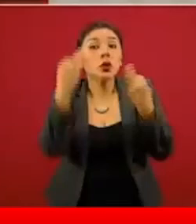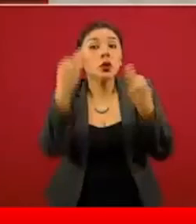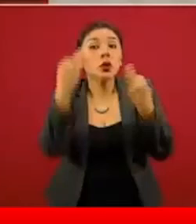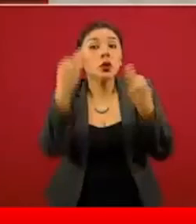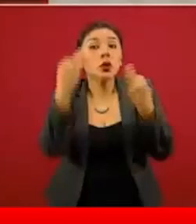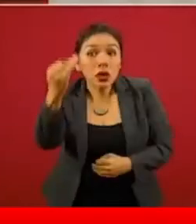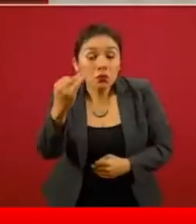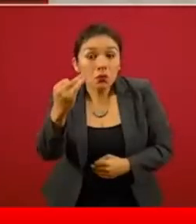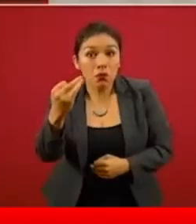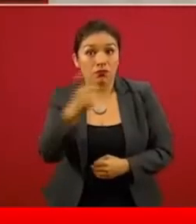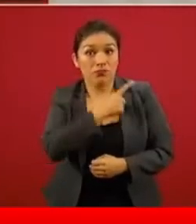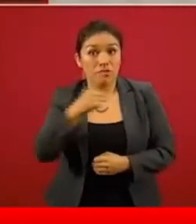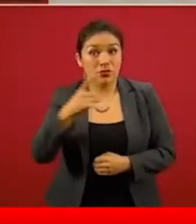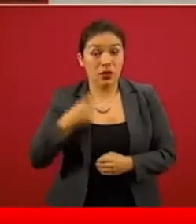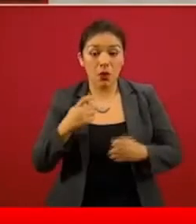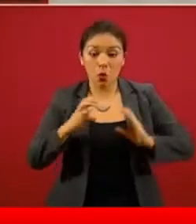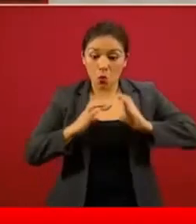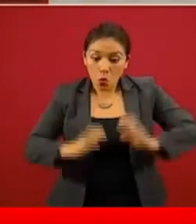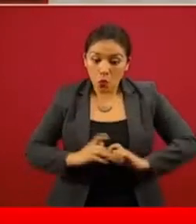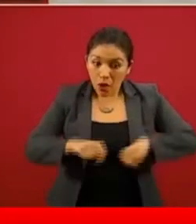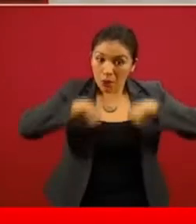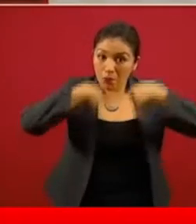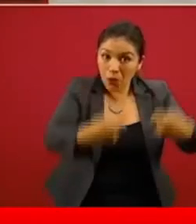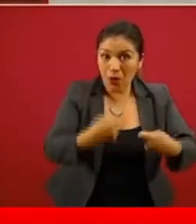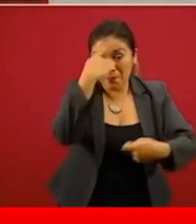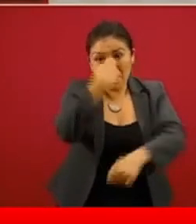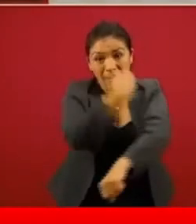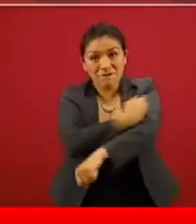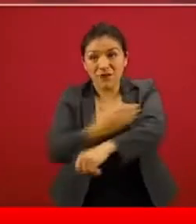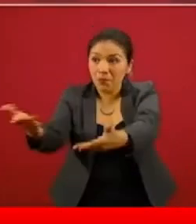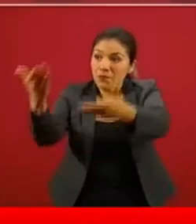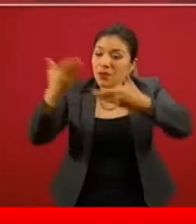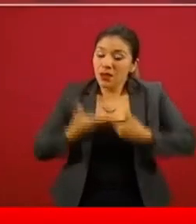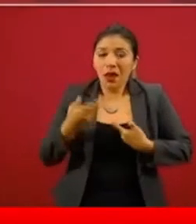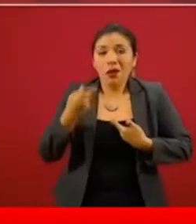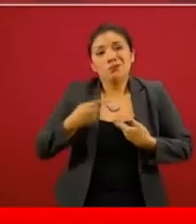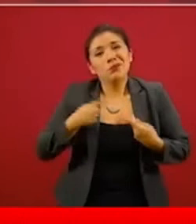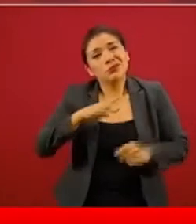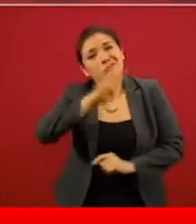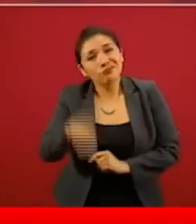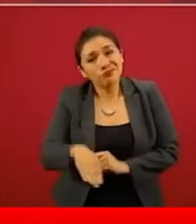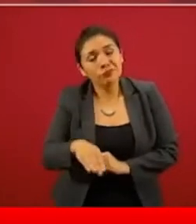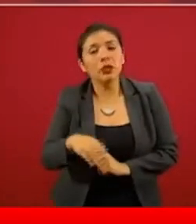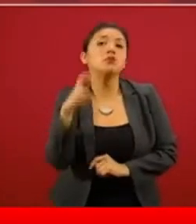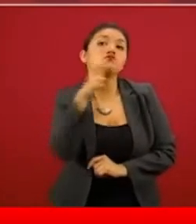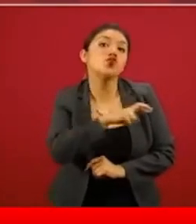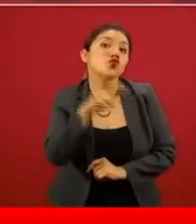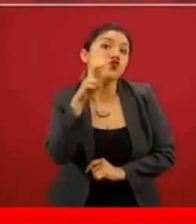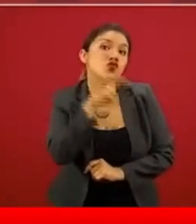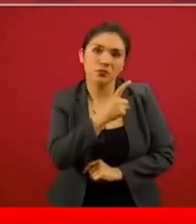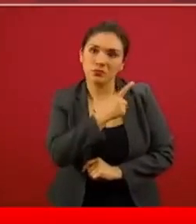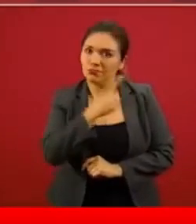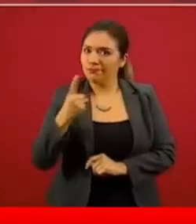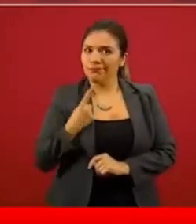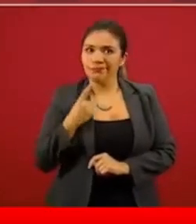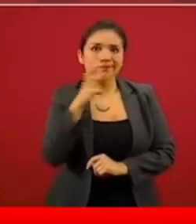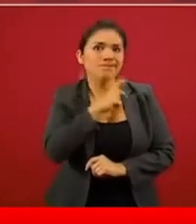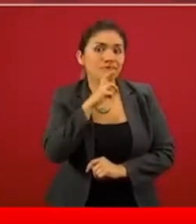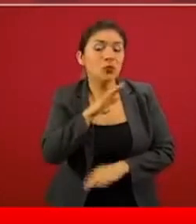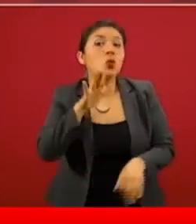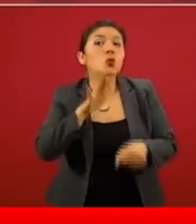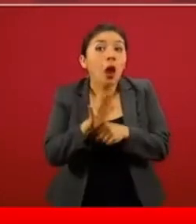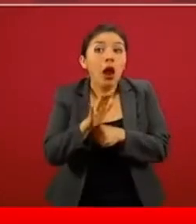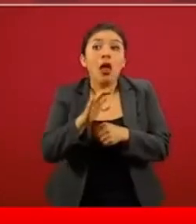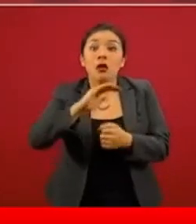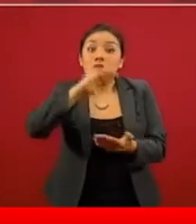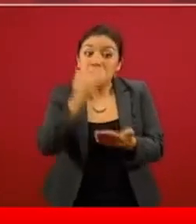¿Qué tiempo se puede entregar los restos finales de una persona que perdió la vida por COVID lo más pronto posible? Es decir, no hay ninguna